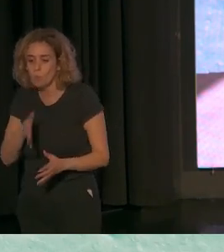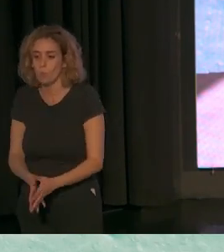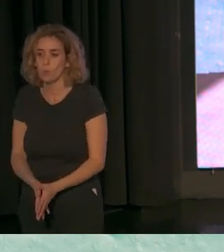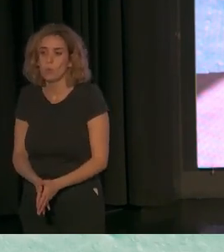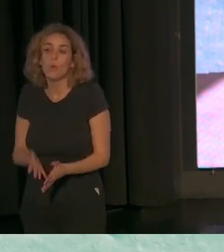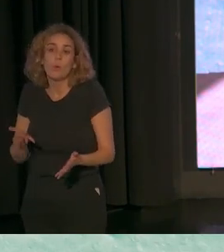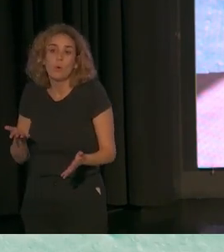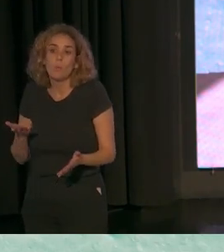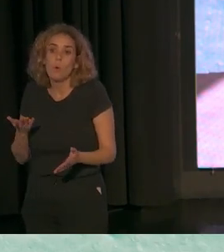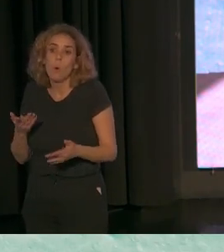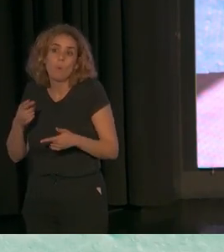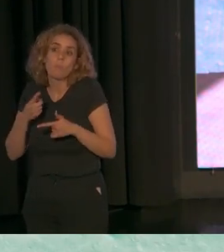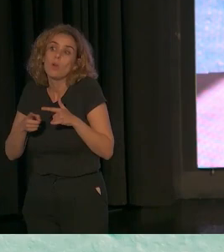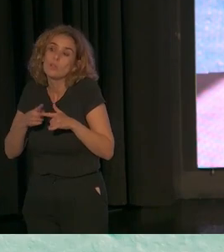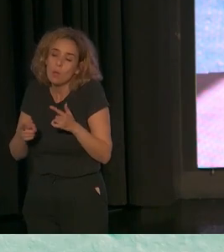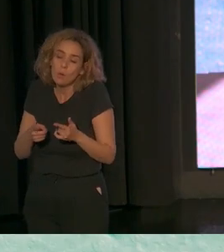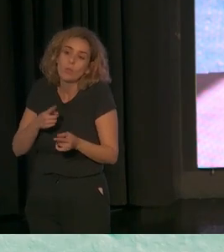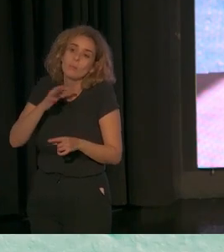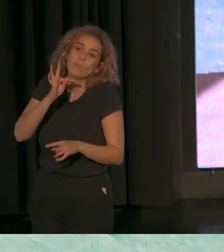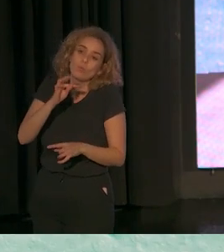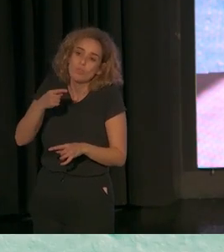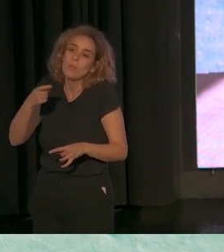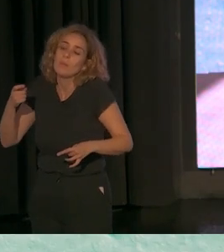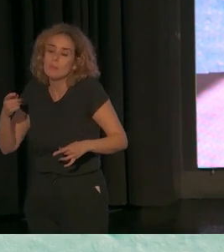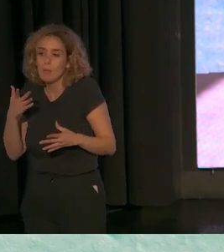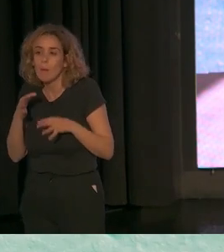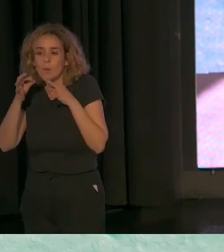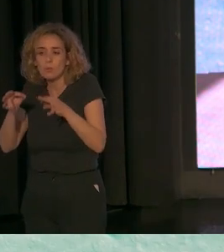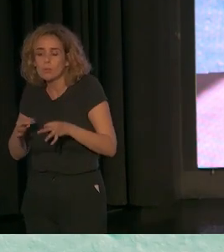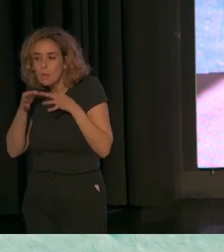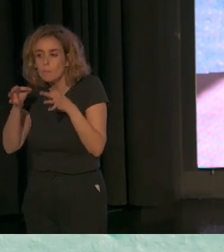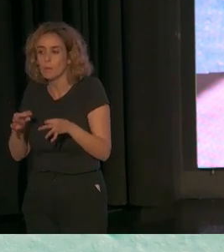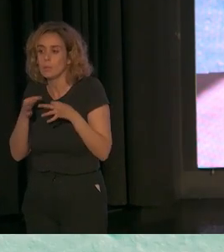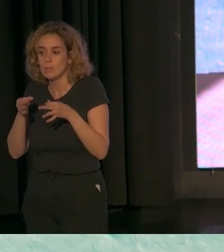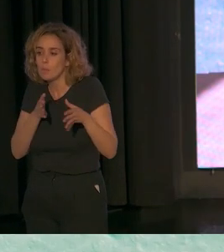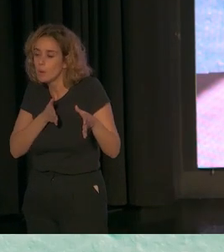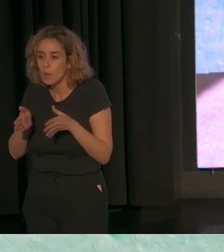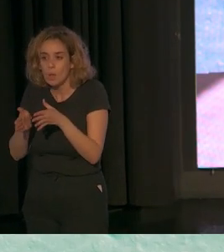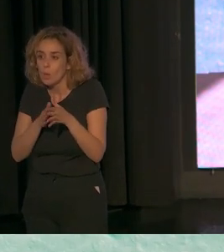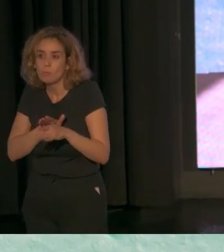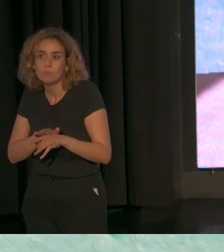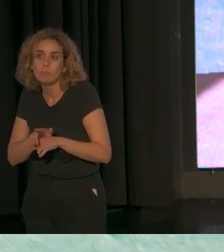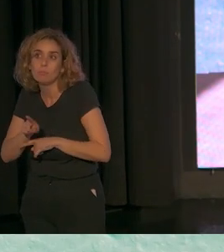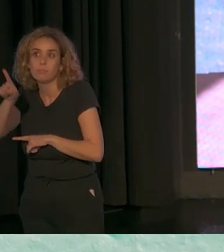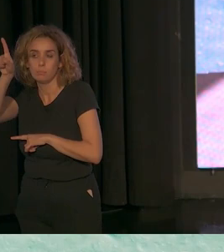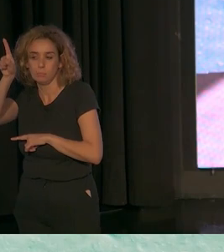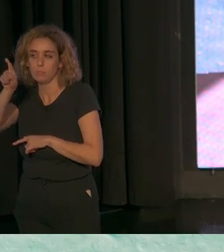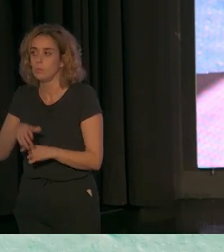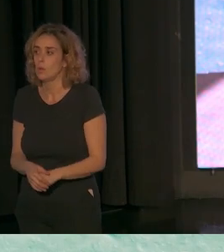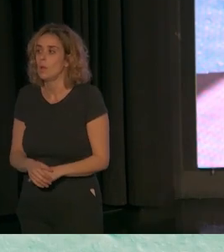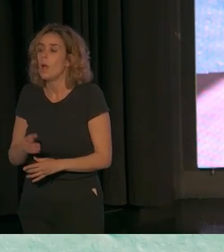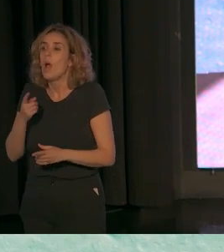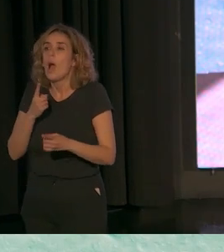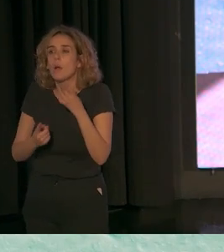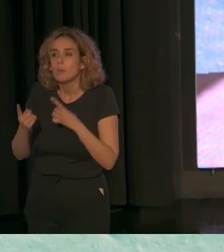suelen ser estas cosas, con sus más y sus menos, pero siempre, siempre en una línea ascendente. Y quiero en estos